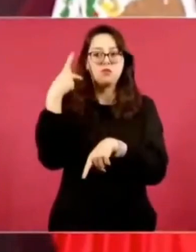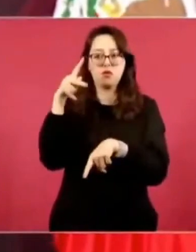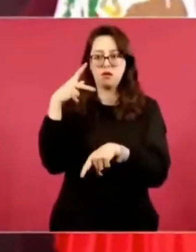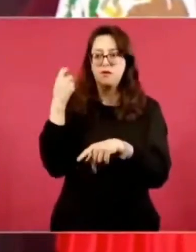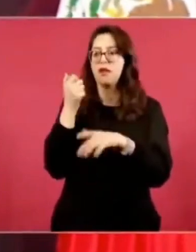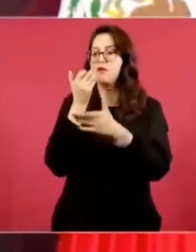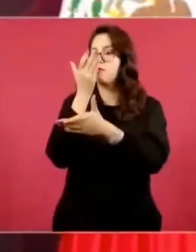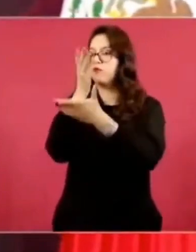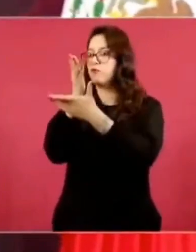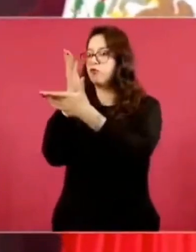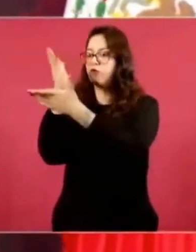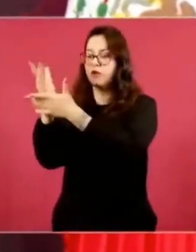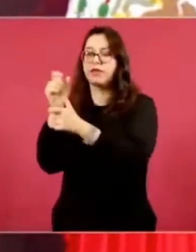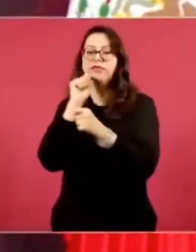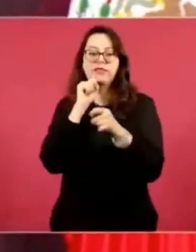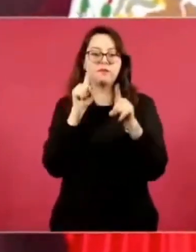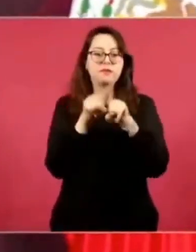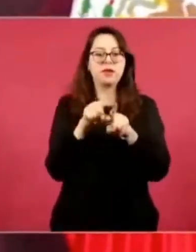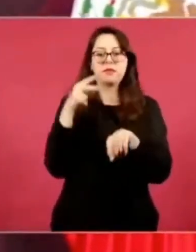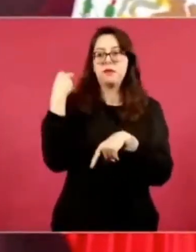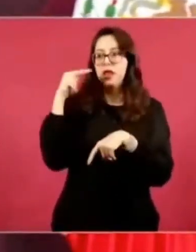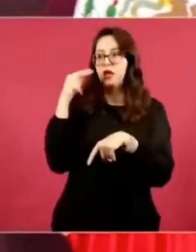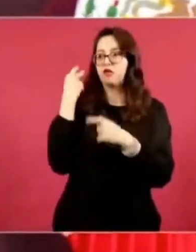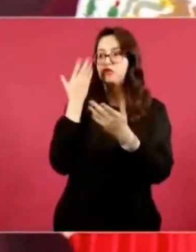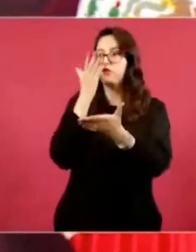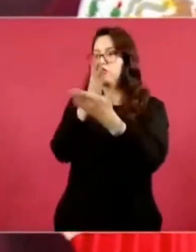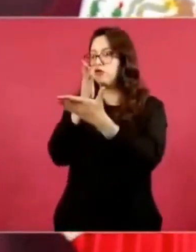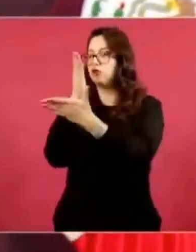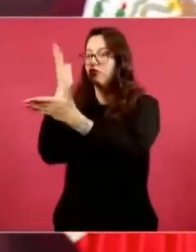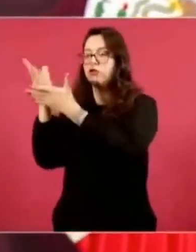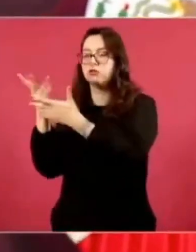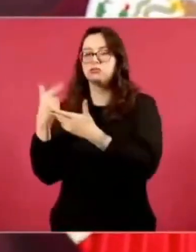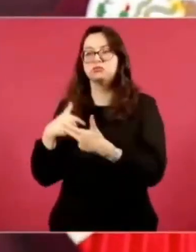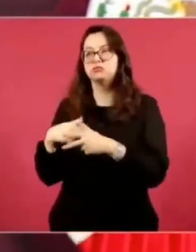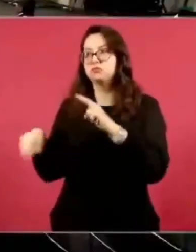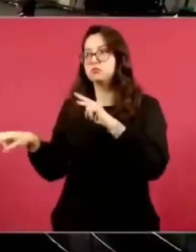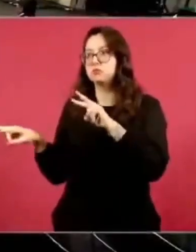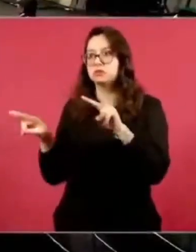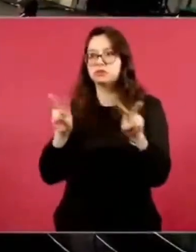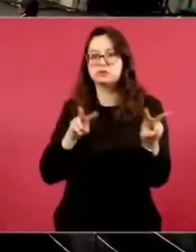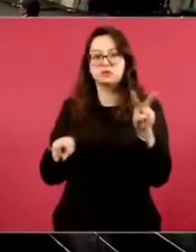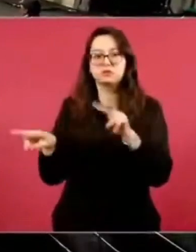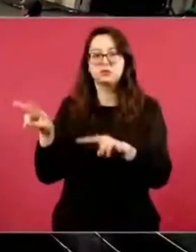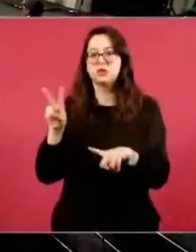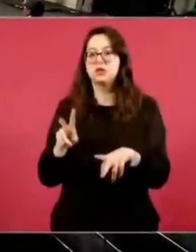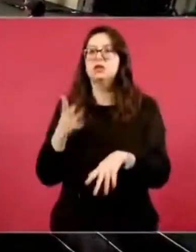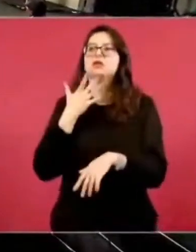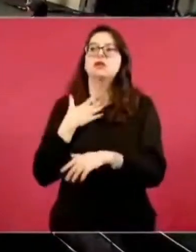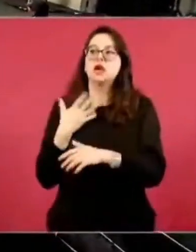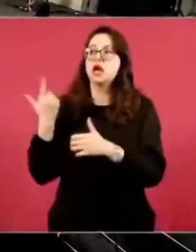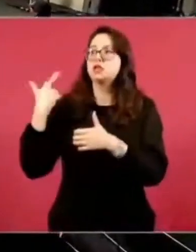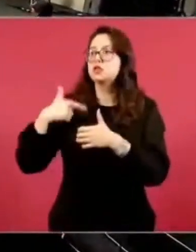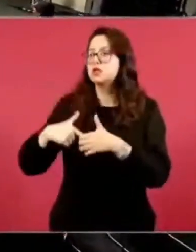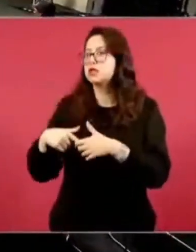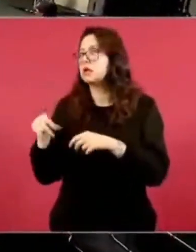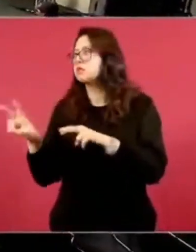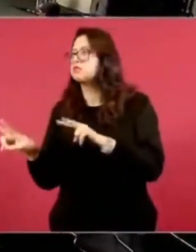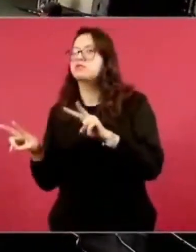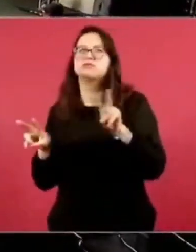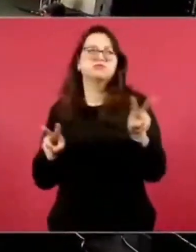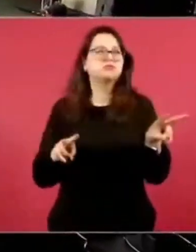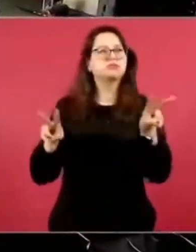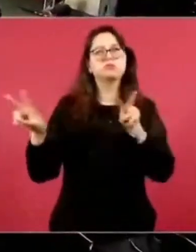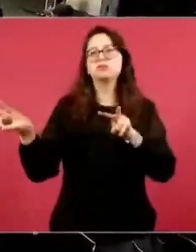en Veracruz y en todas las gasolineras,